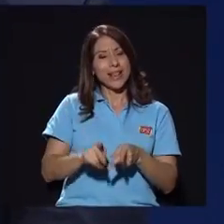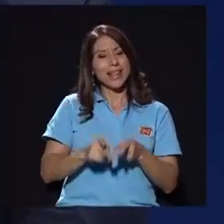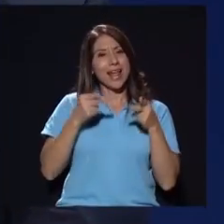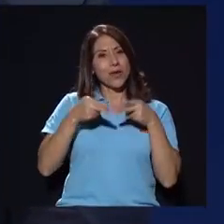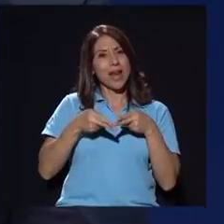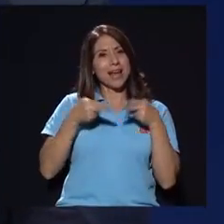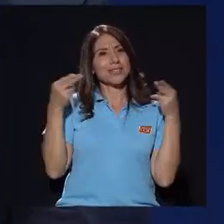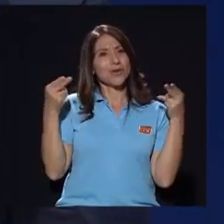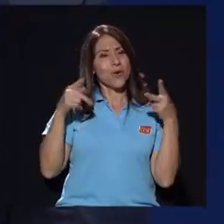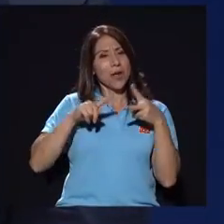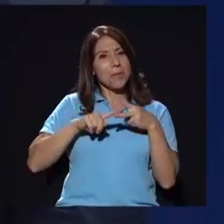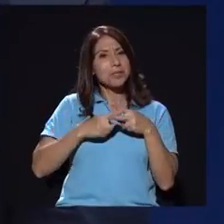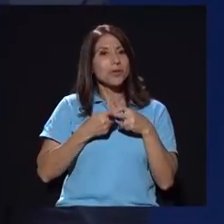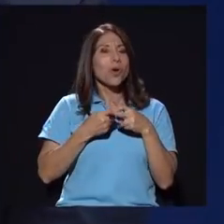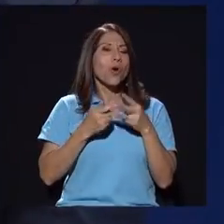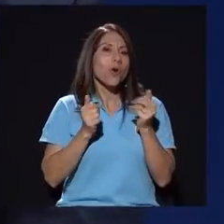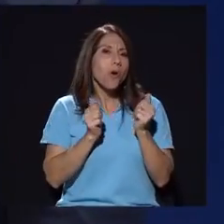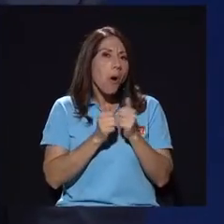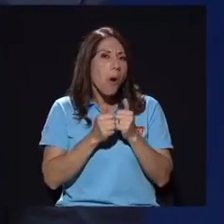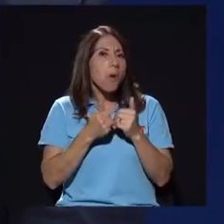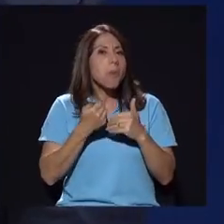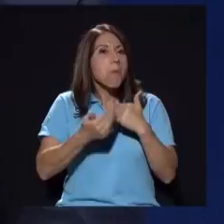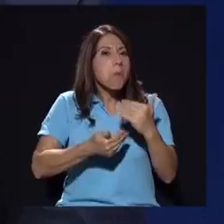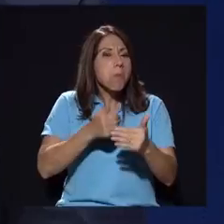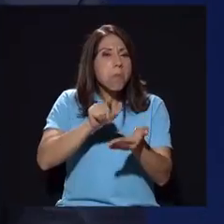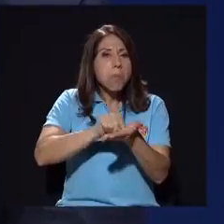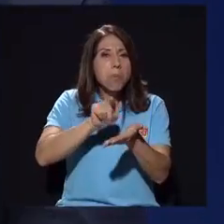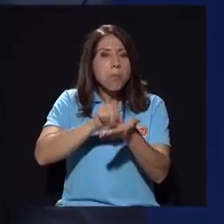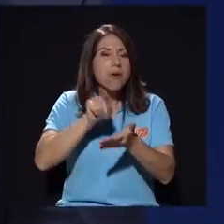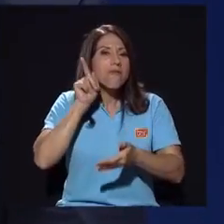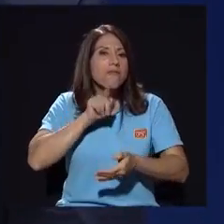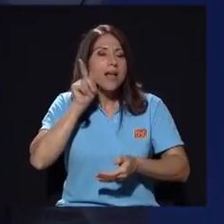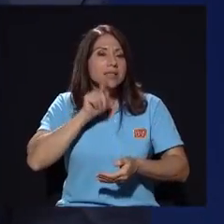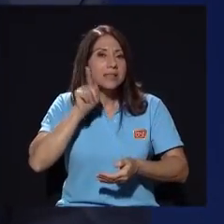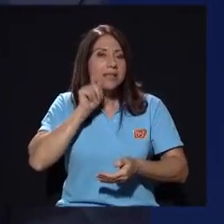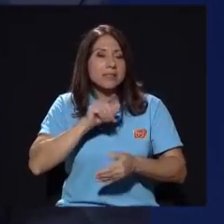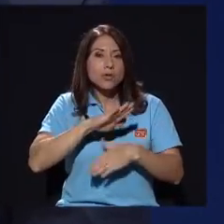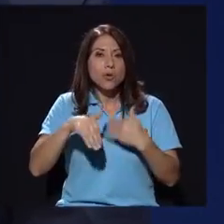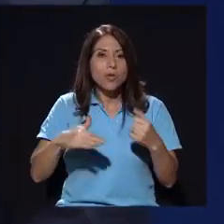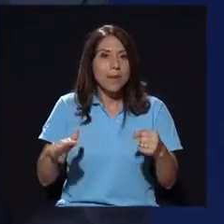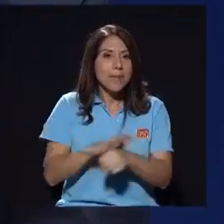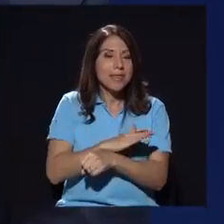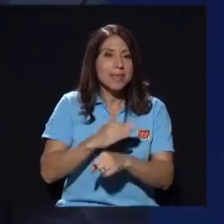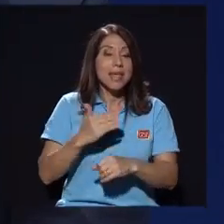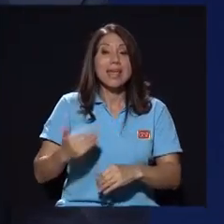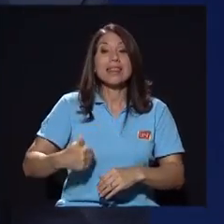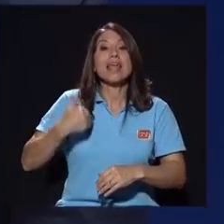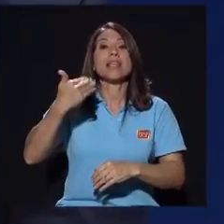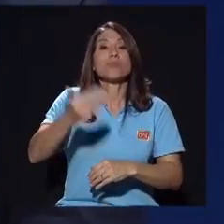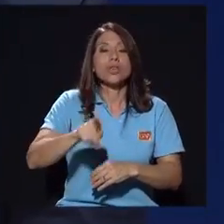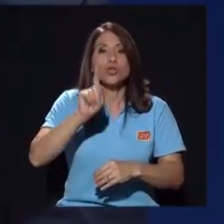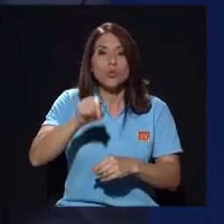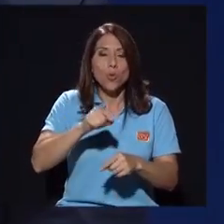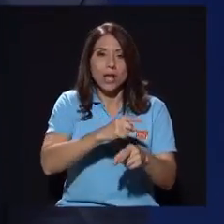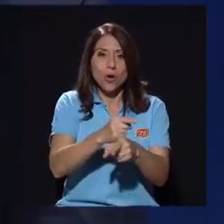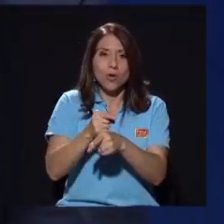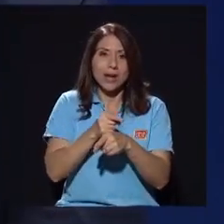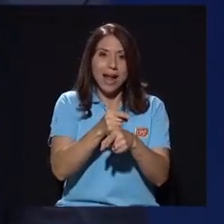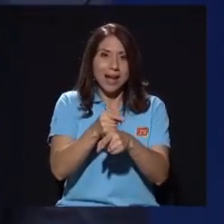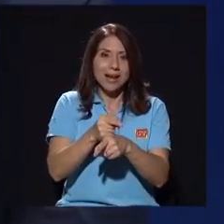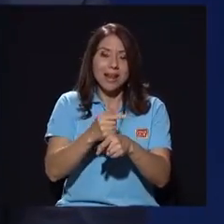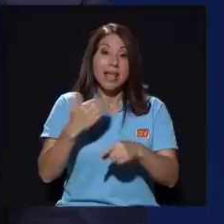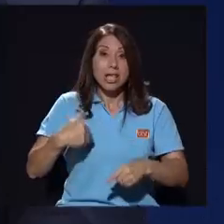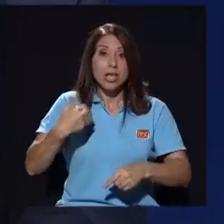siguió el juego y hizo publicaciones completamente falsas de las cuales tuvo que corroborar después y eventualmente La Nación